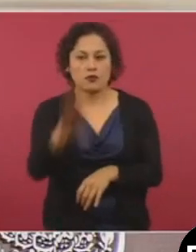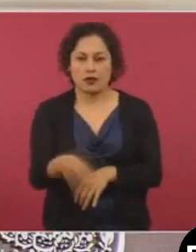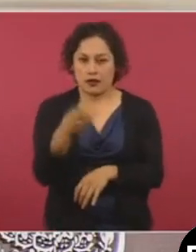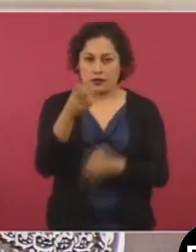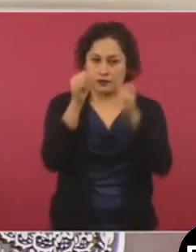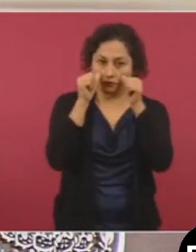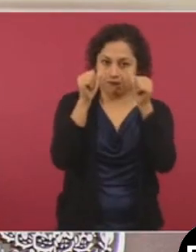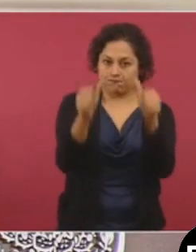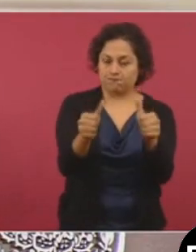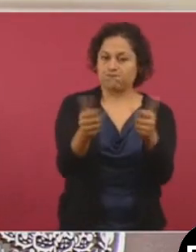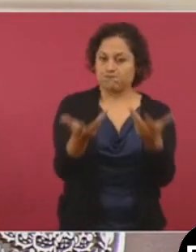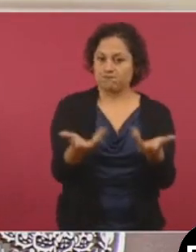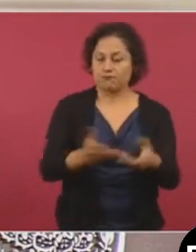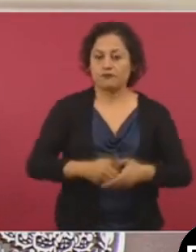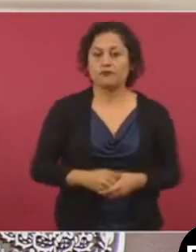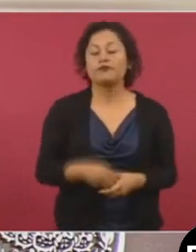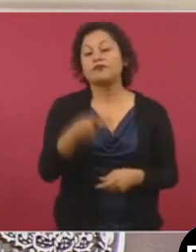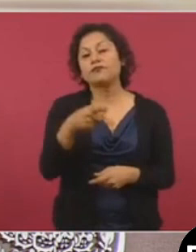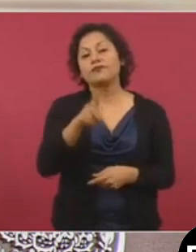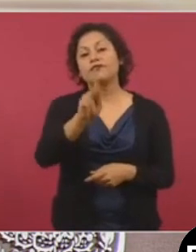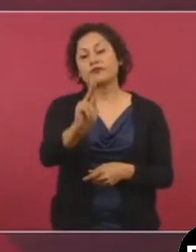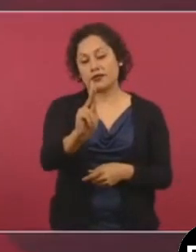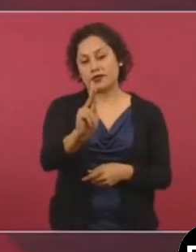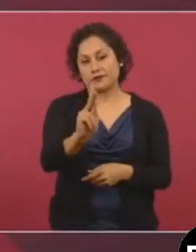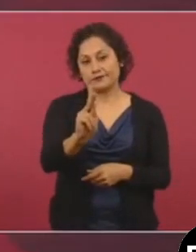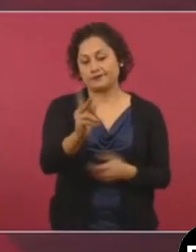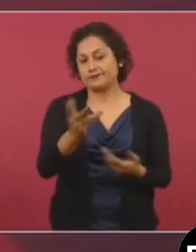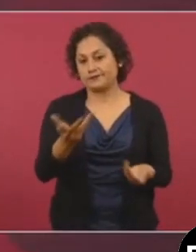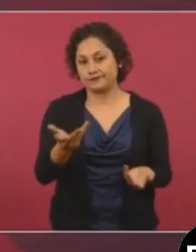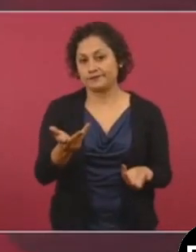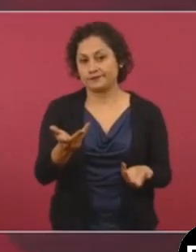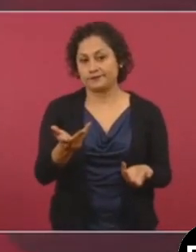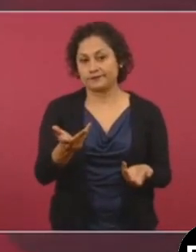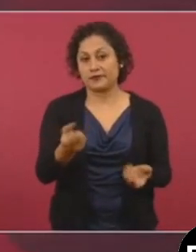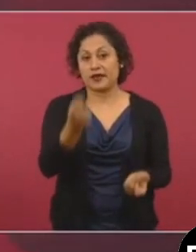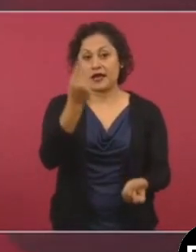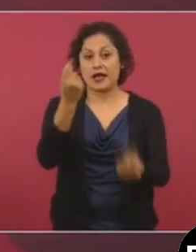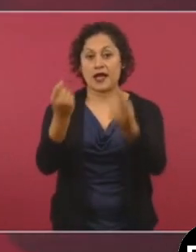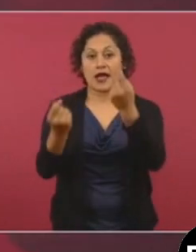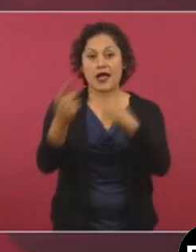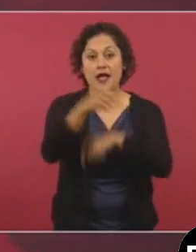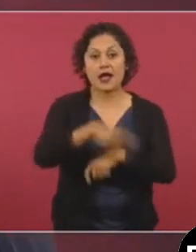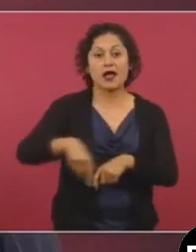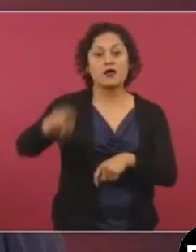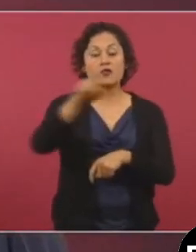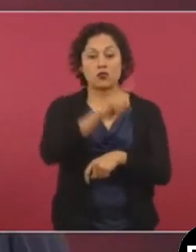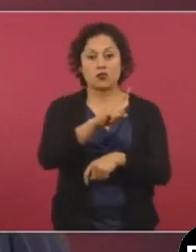Pero esto en realidad no les importa a algunos legisladores republicanos,